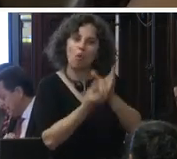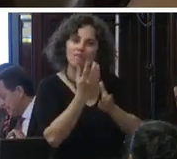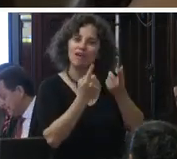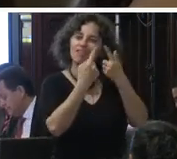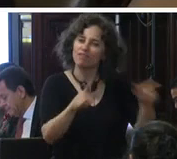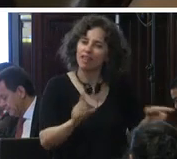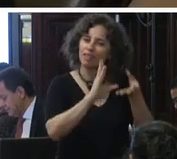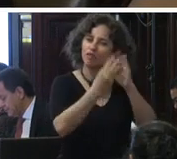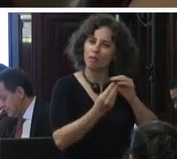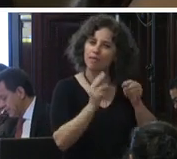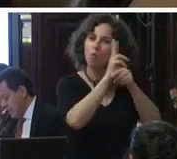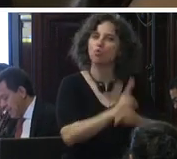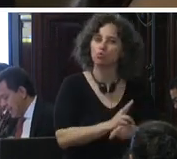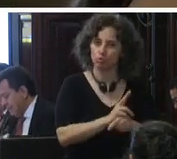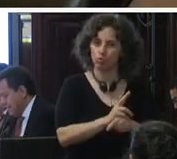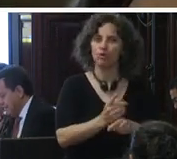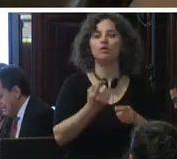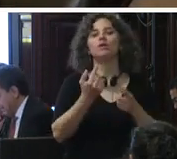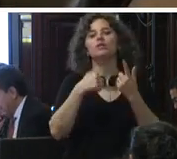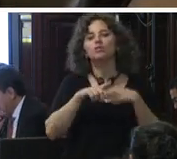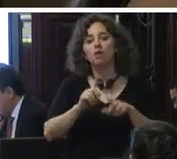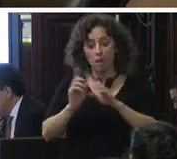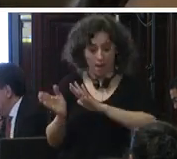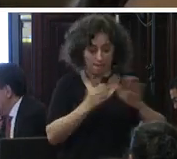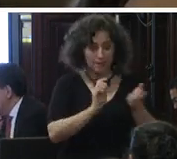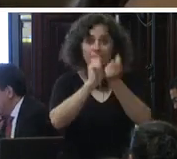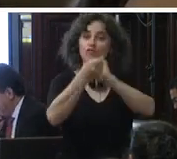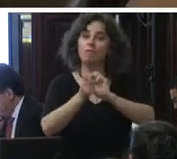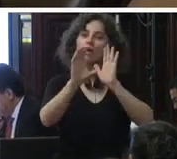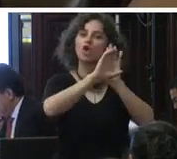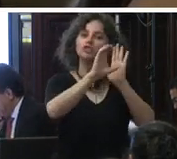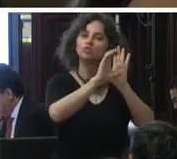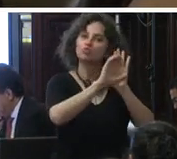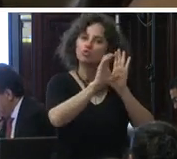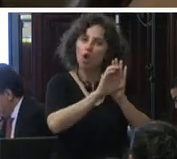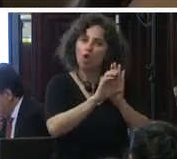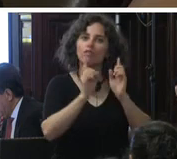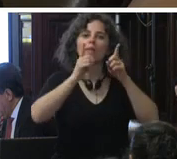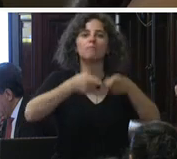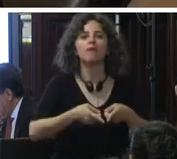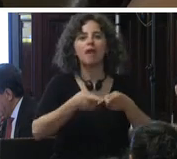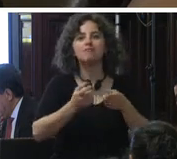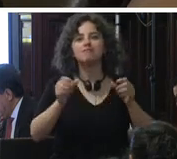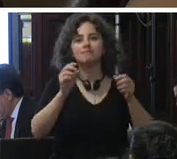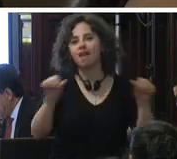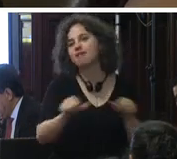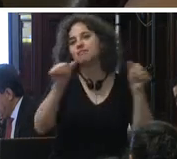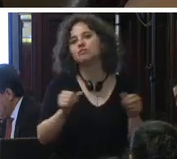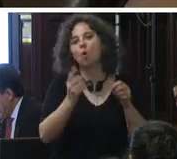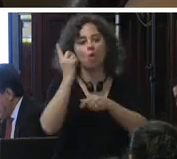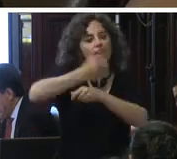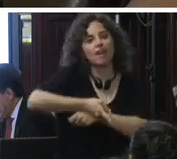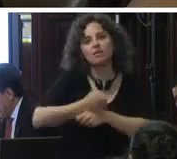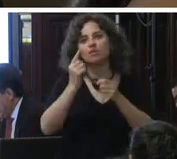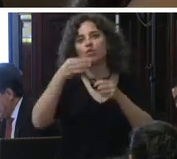preferente además de las reformas constitucionales se expidió un ordenamiento único en